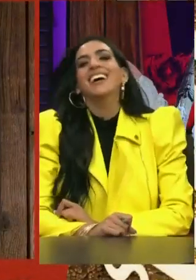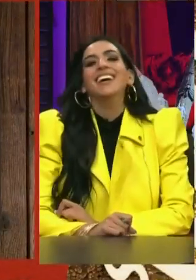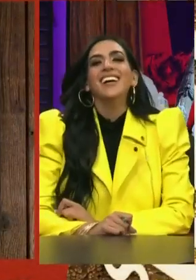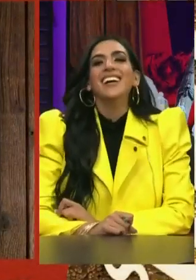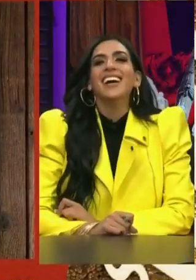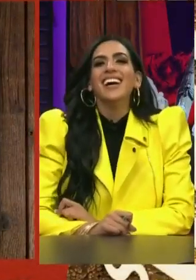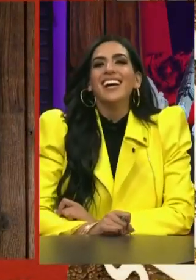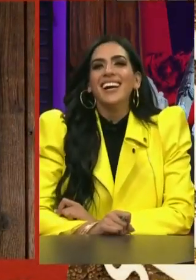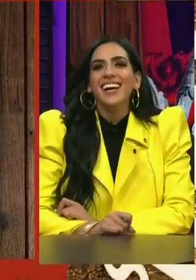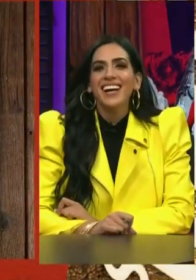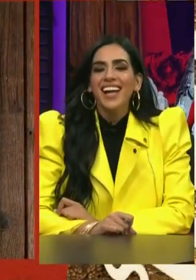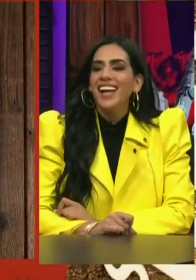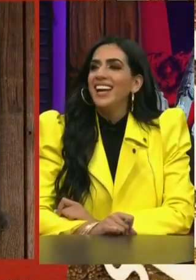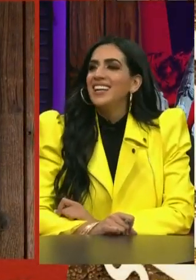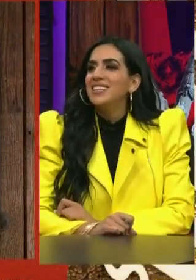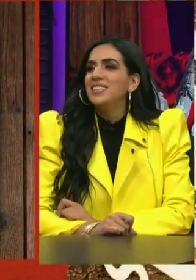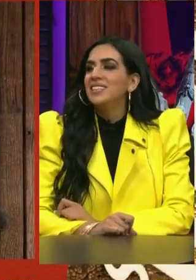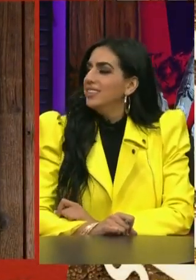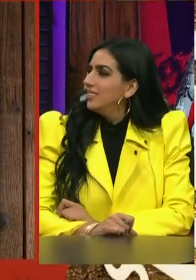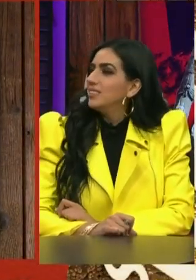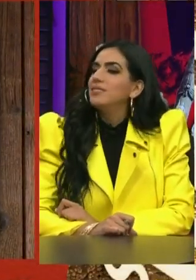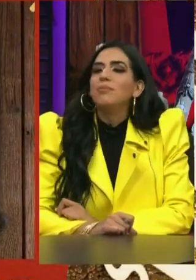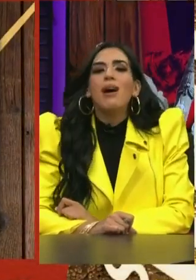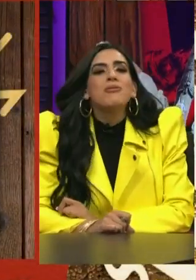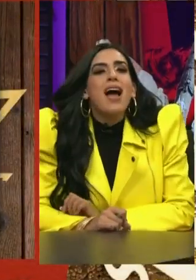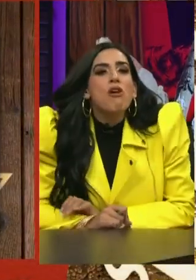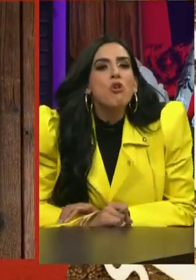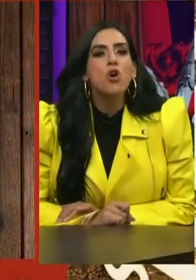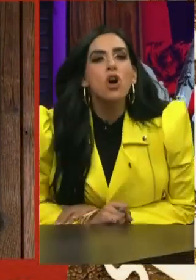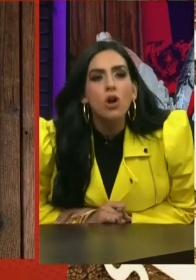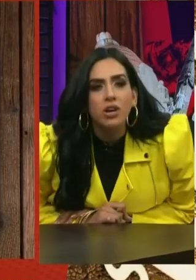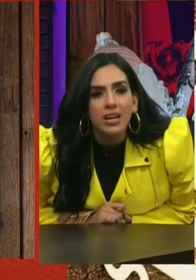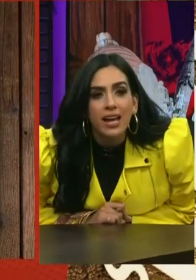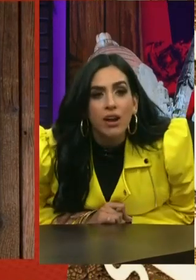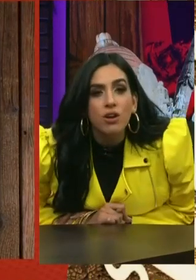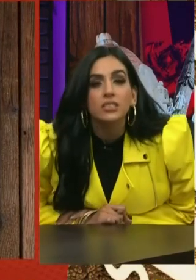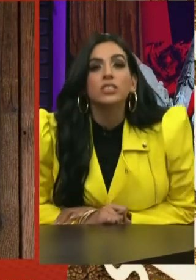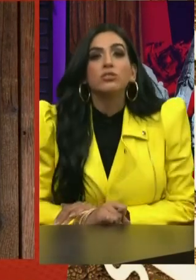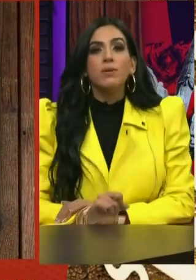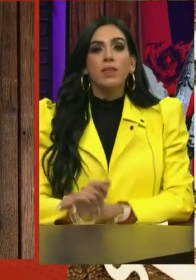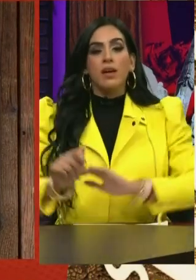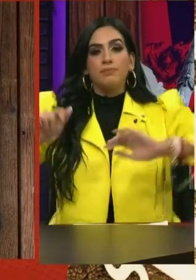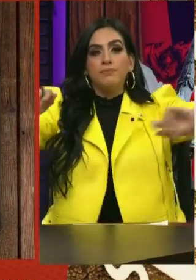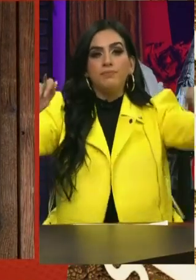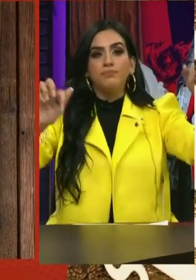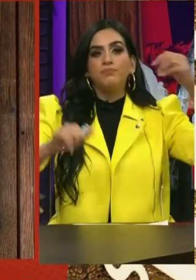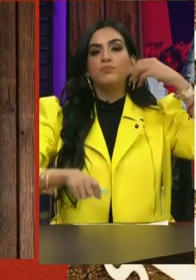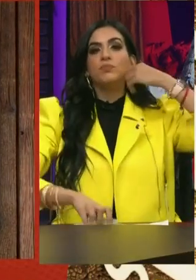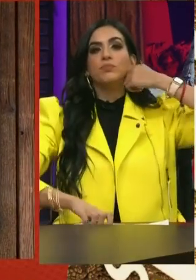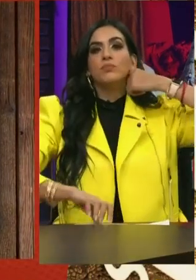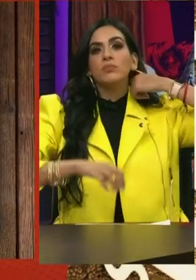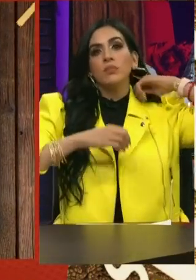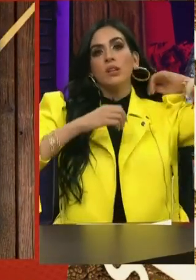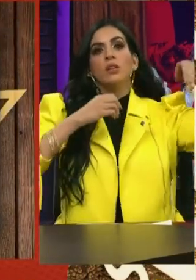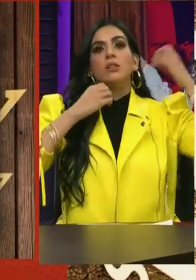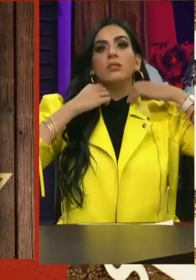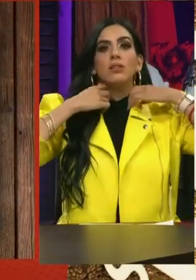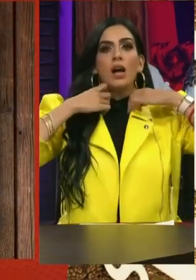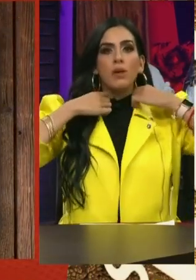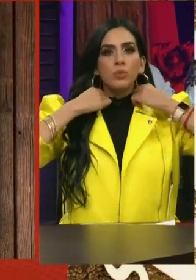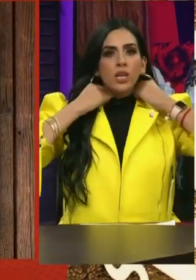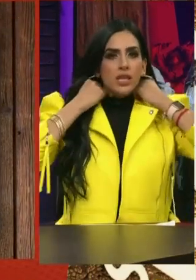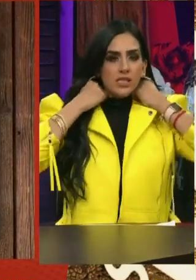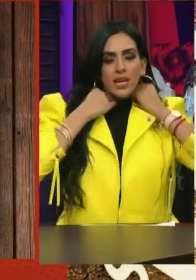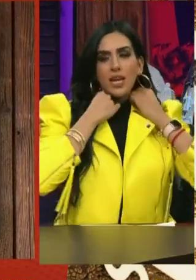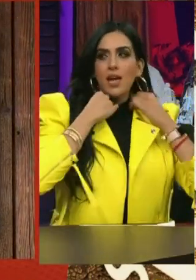haber alcanzado el semáforo verde. Tienen razón los empresarios. necesito en mi vida. ¿Qué, Anita? ¿Cuál es tu alto